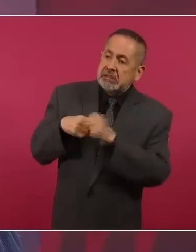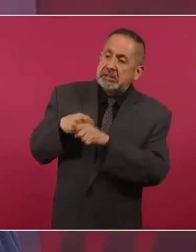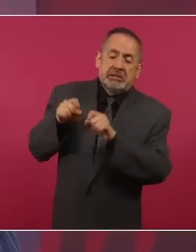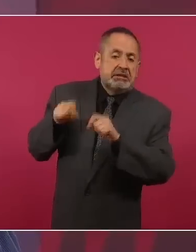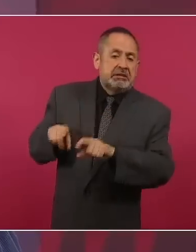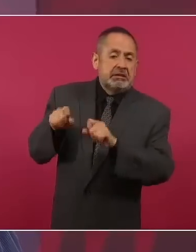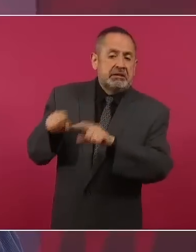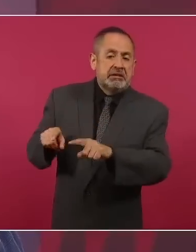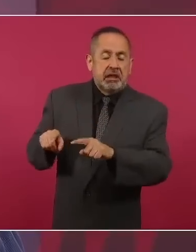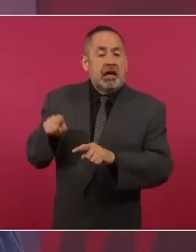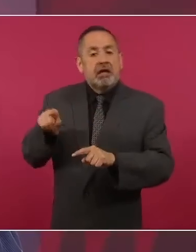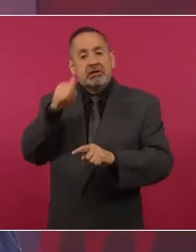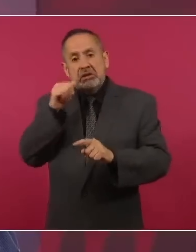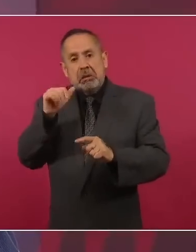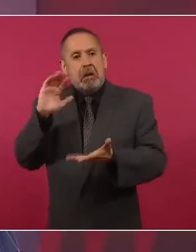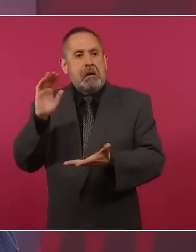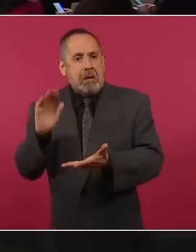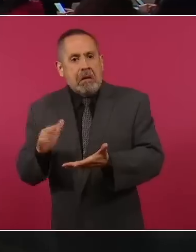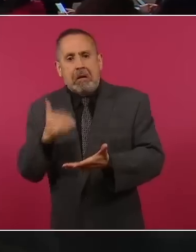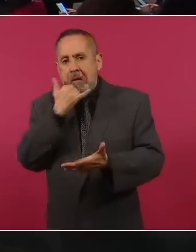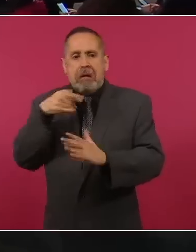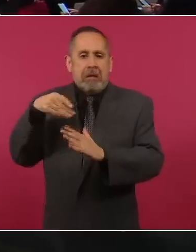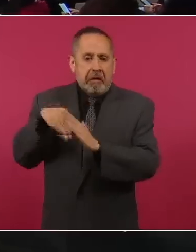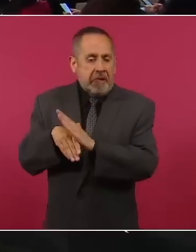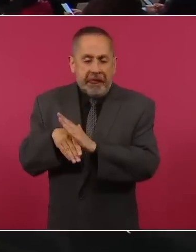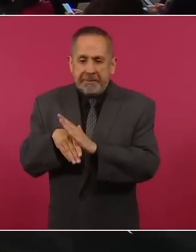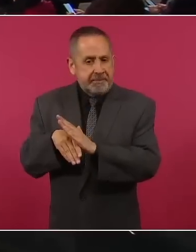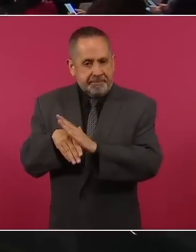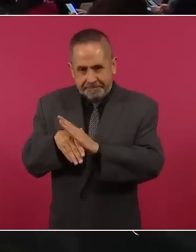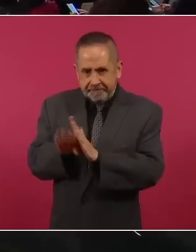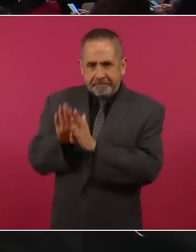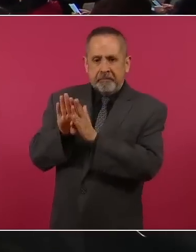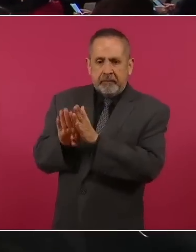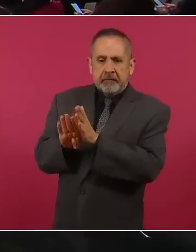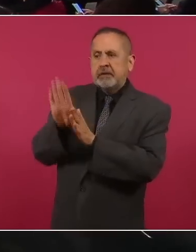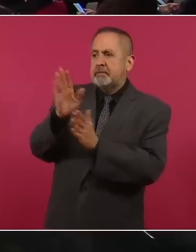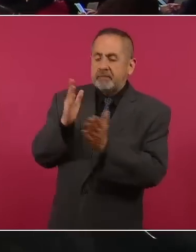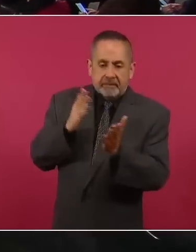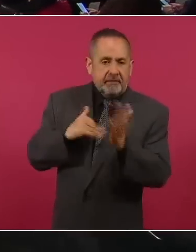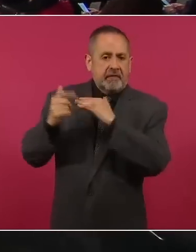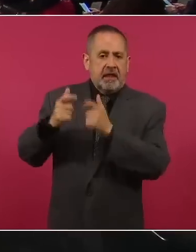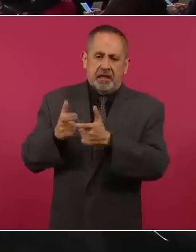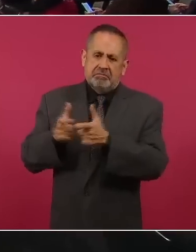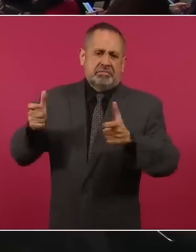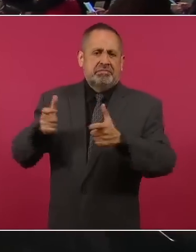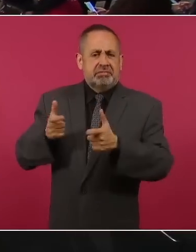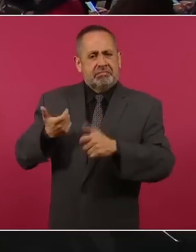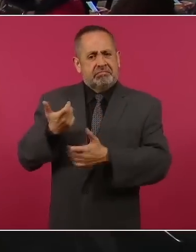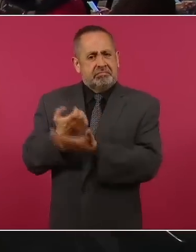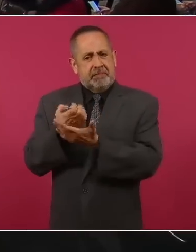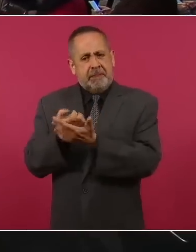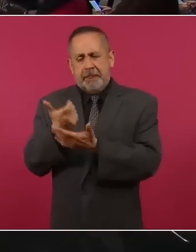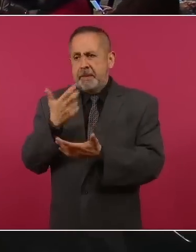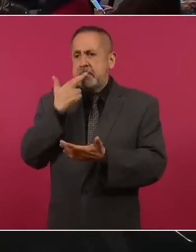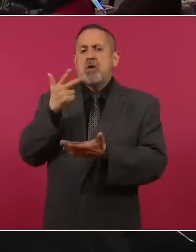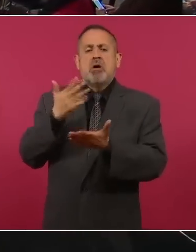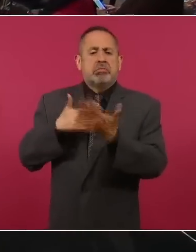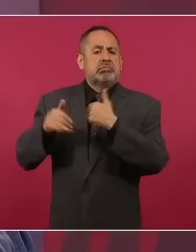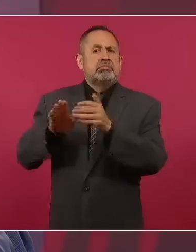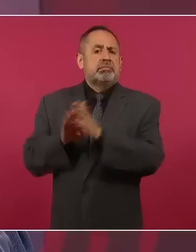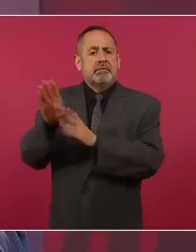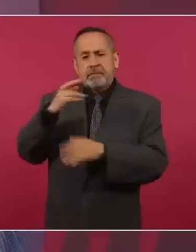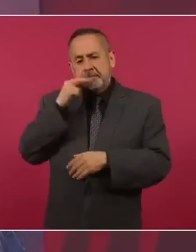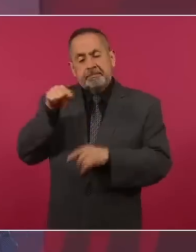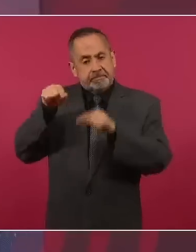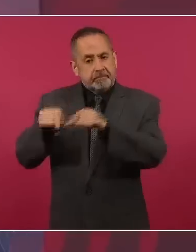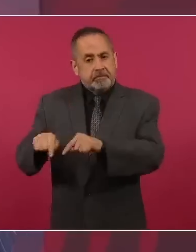había decrecimiento económico, ahora están en los primeros lugares en crecimiento económico, porque lo que estamos